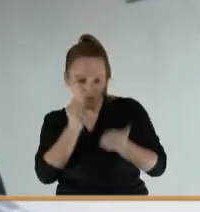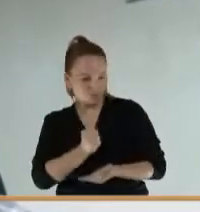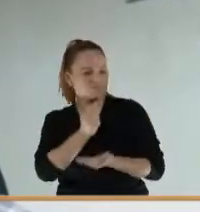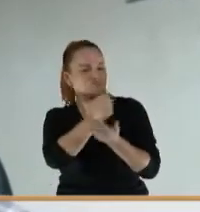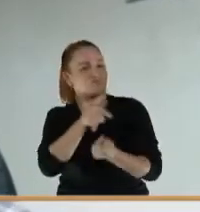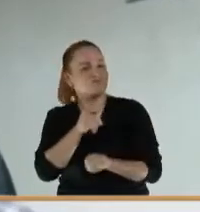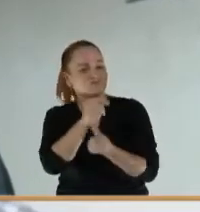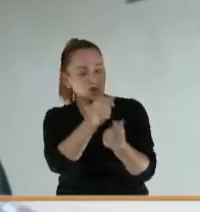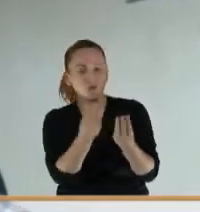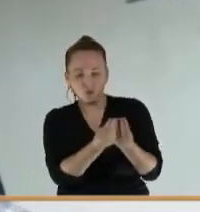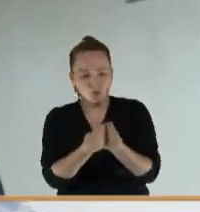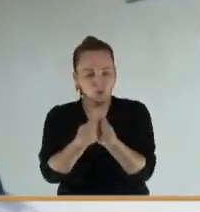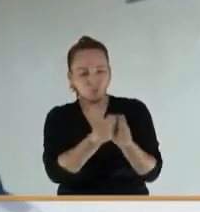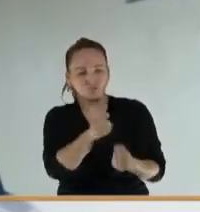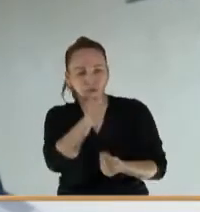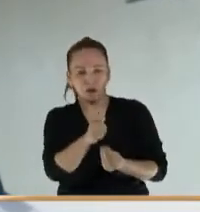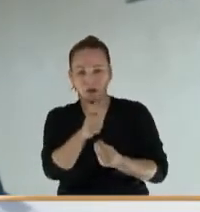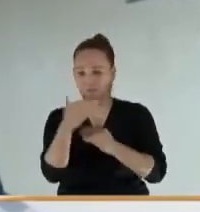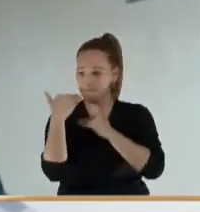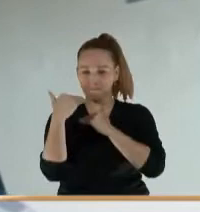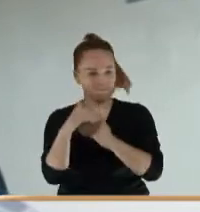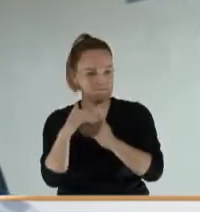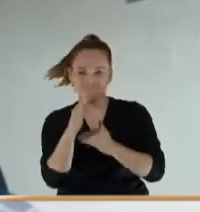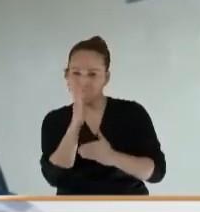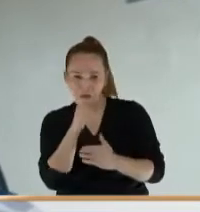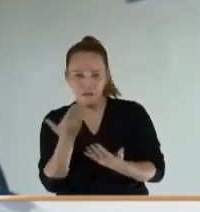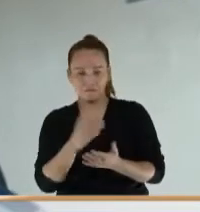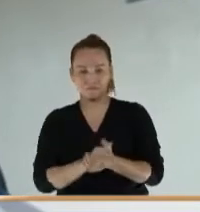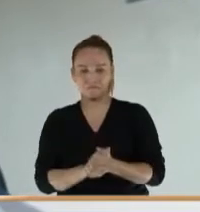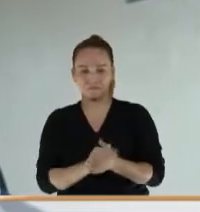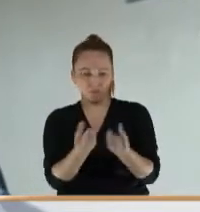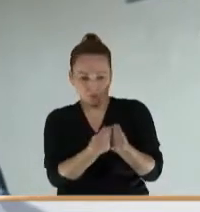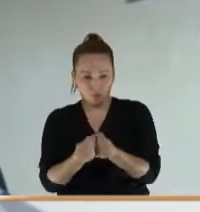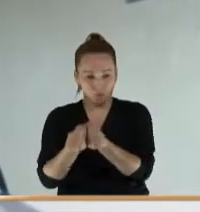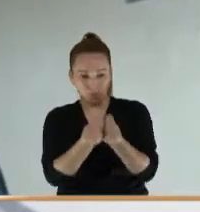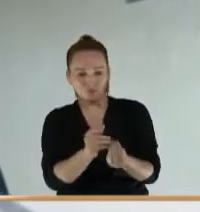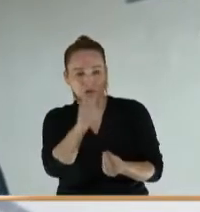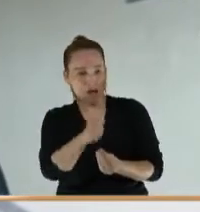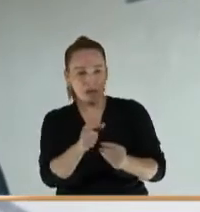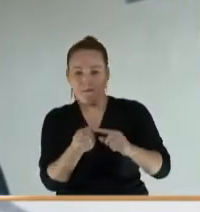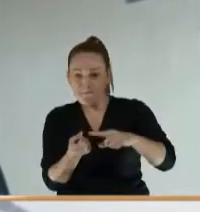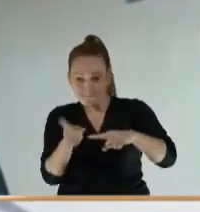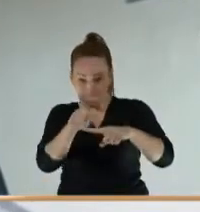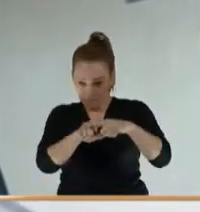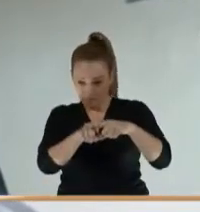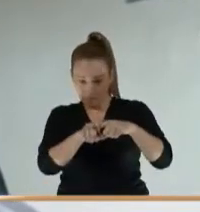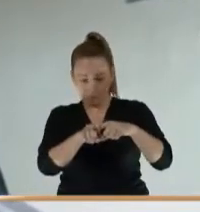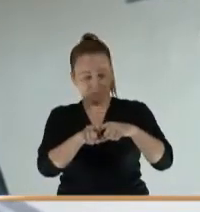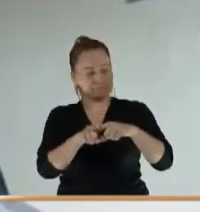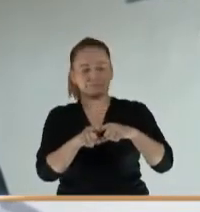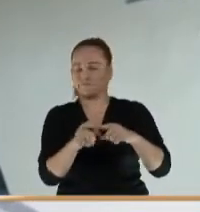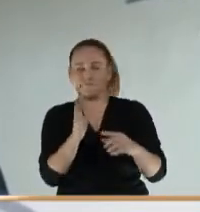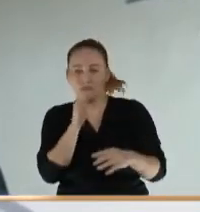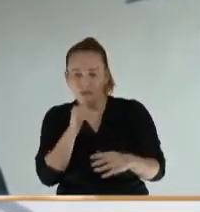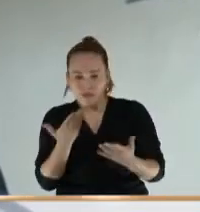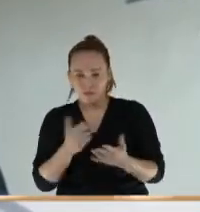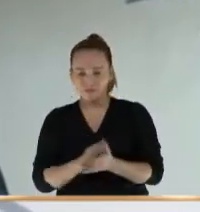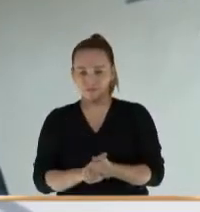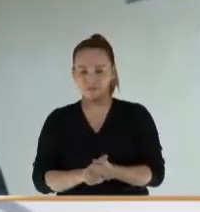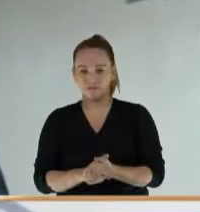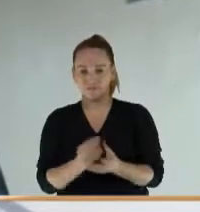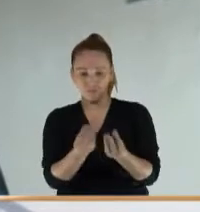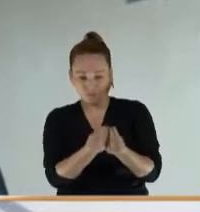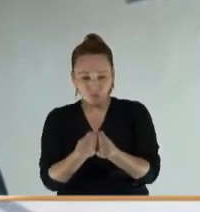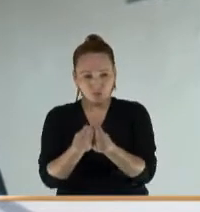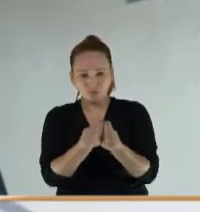Los concejales no tienen salarios. Los concejales no tienen primas. Y están llenos de